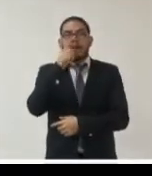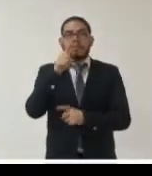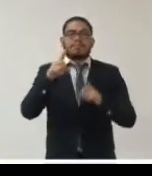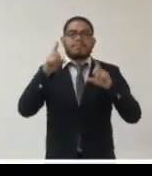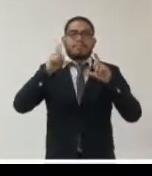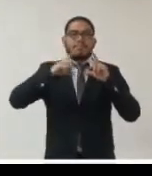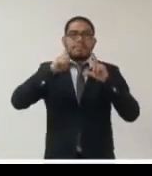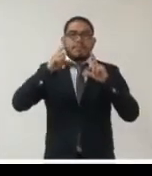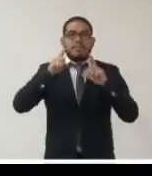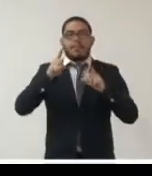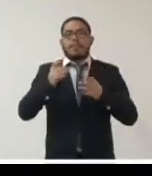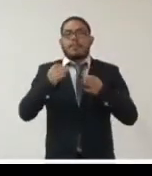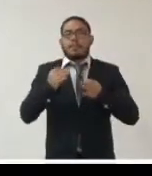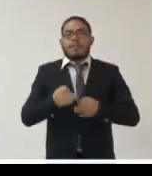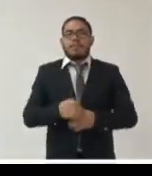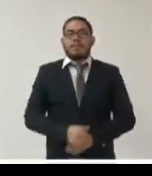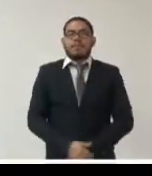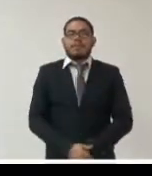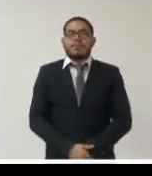oficial muchas gracias